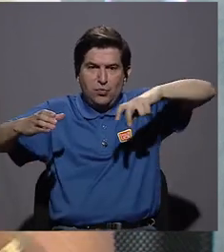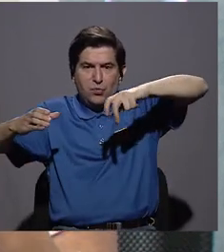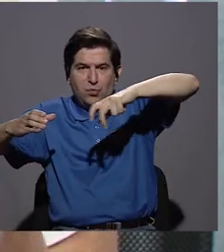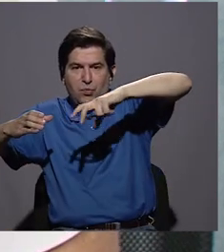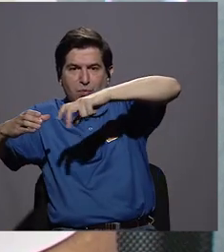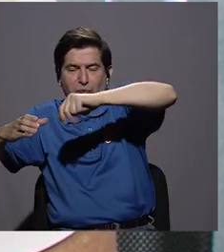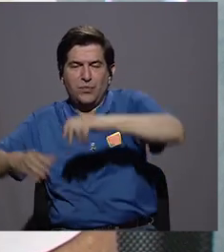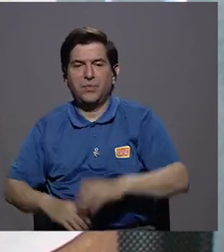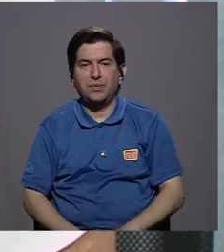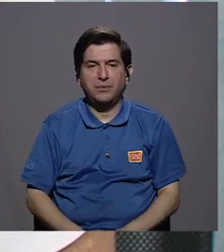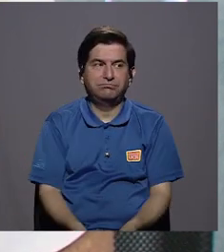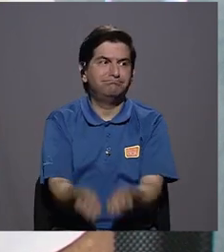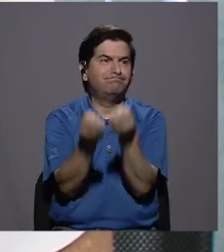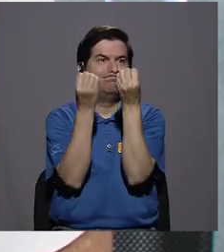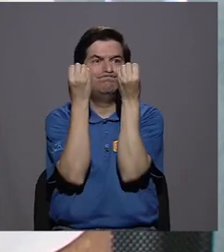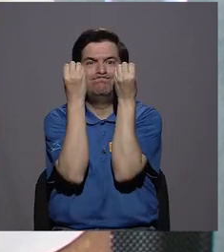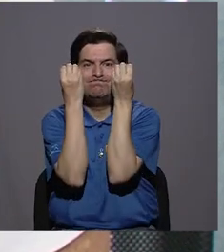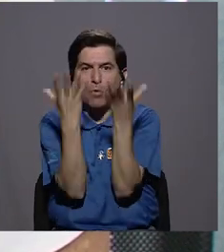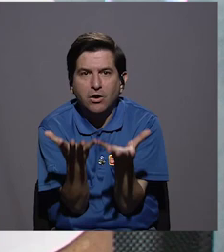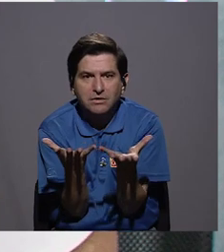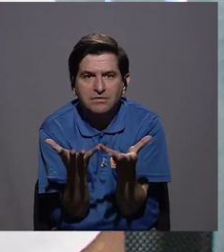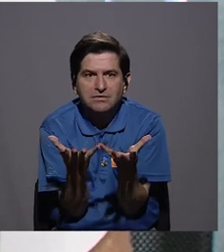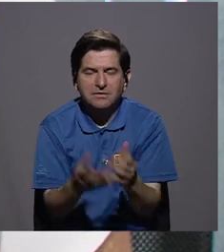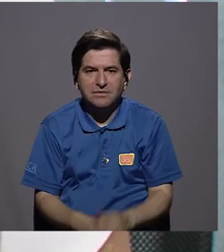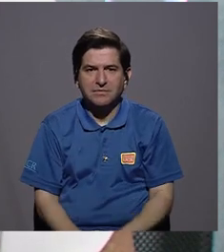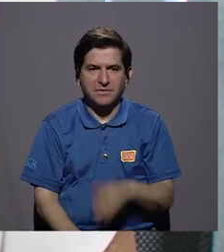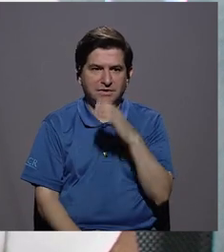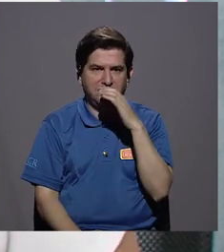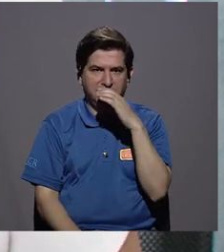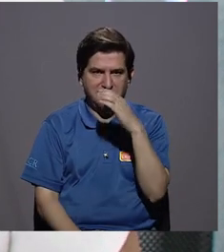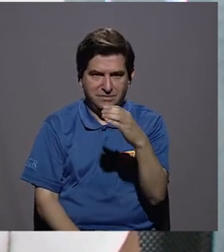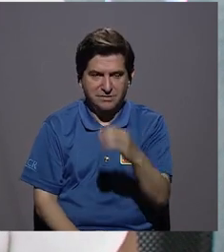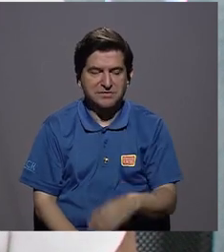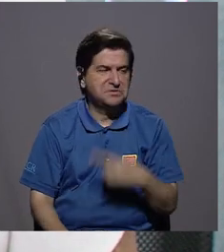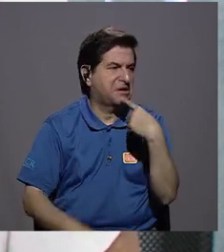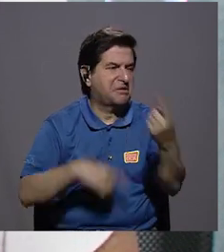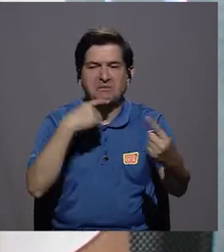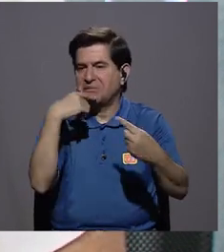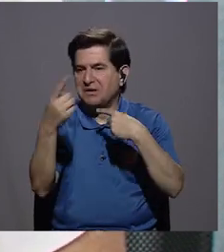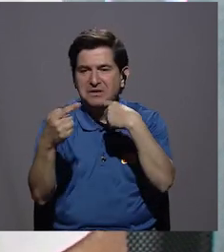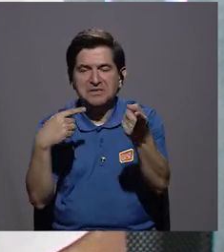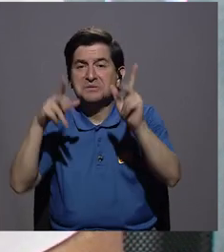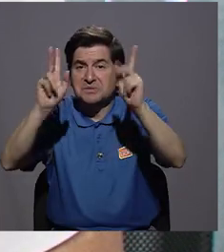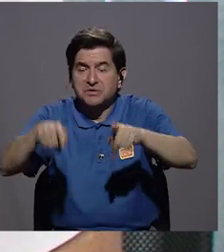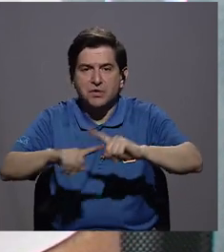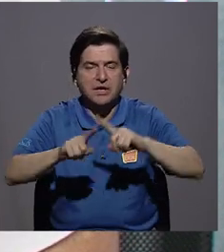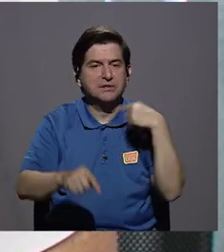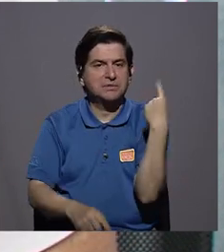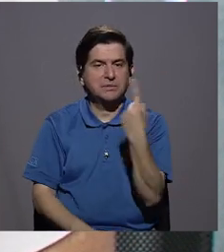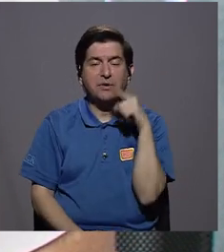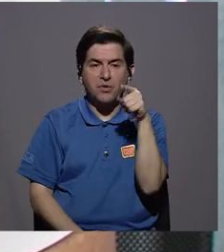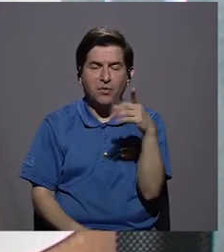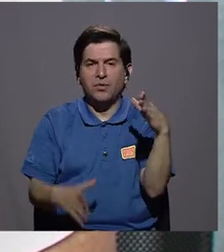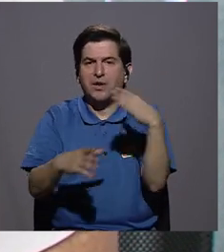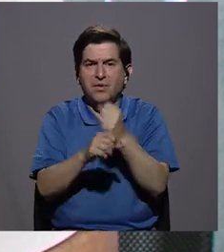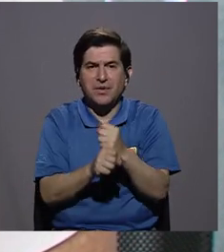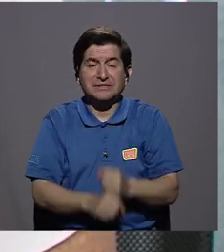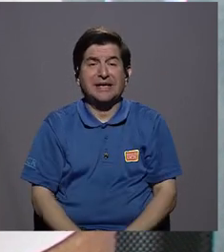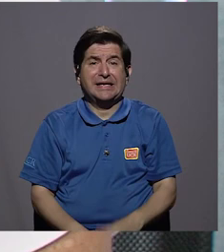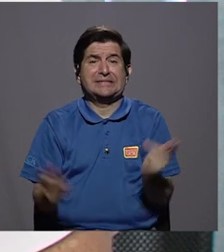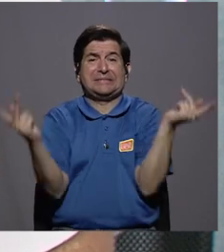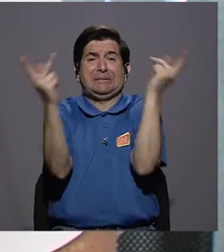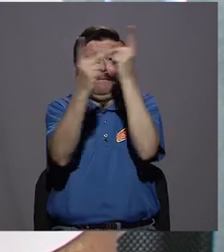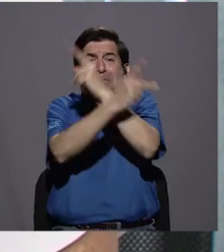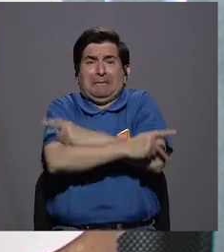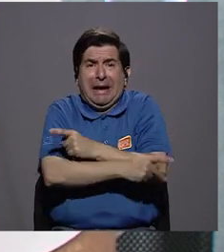demasiado lo que hay a nivel de recomendación del boca a boca y lo único que esto hace es